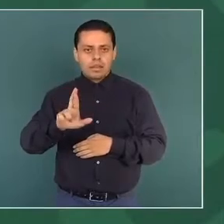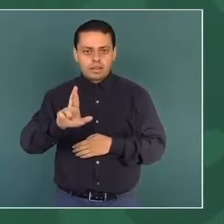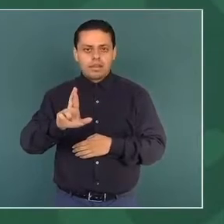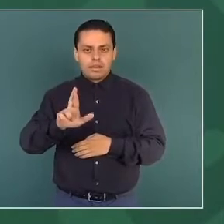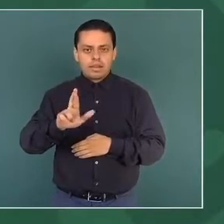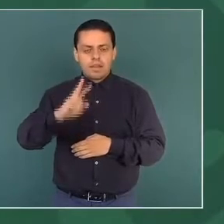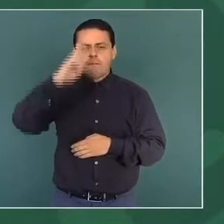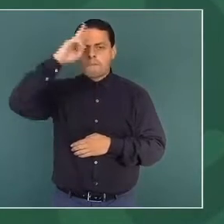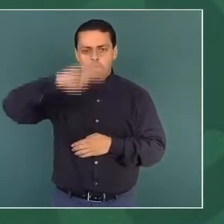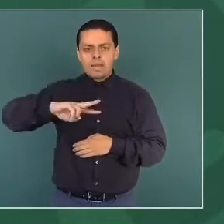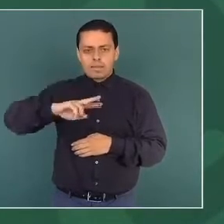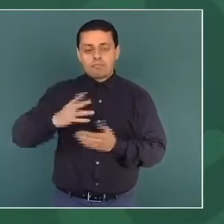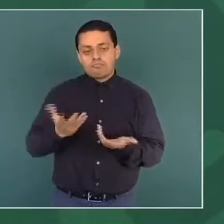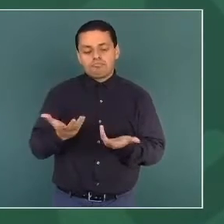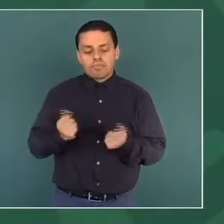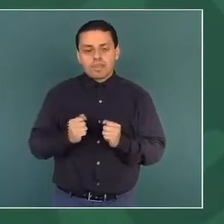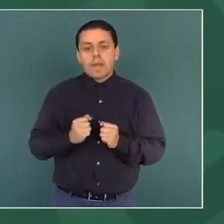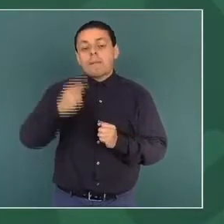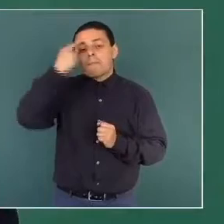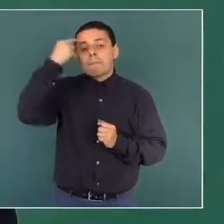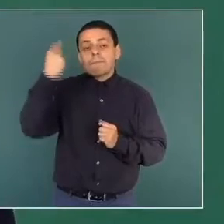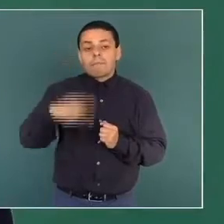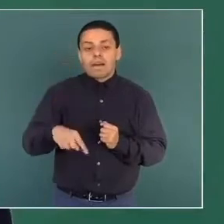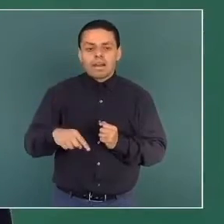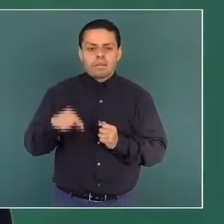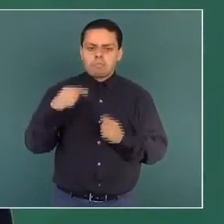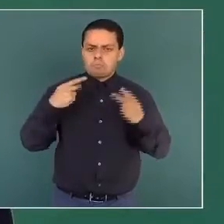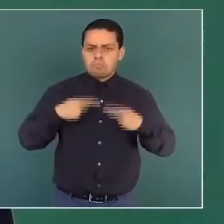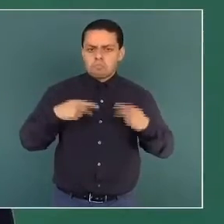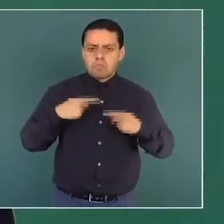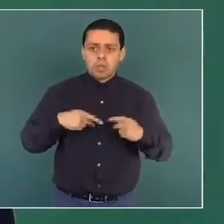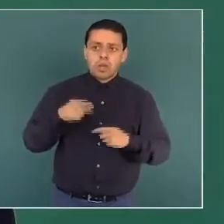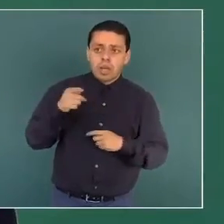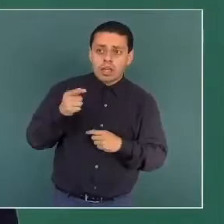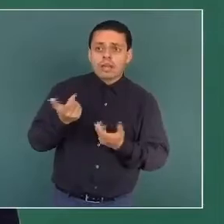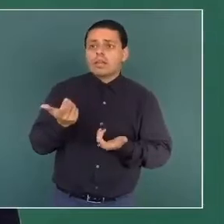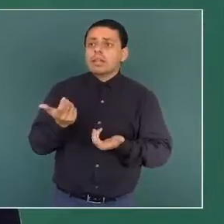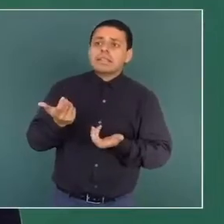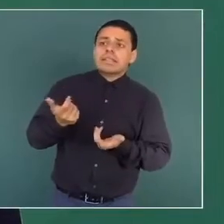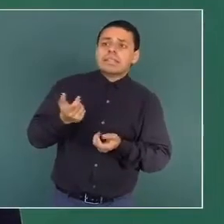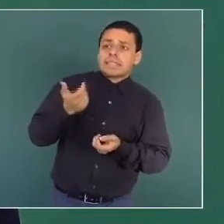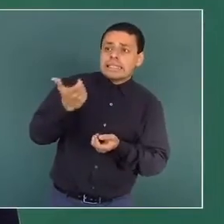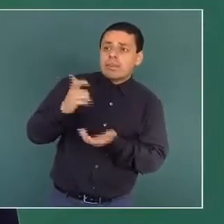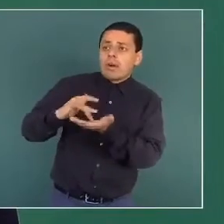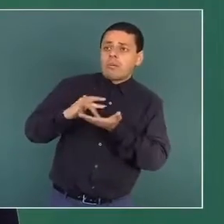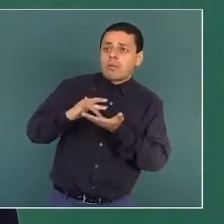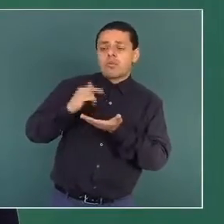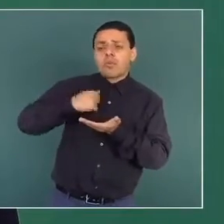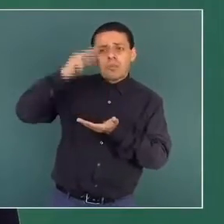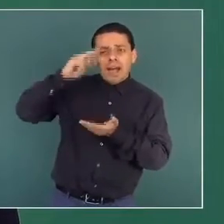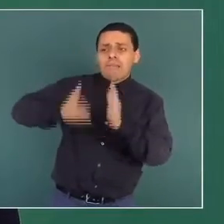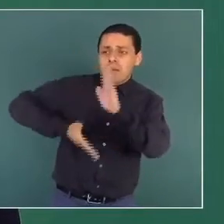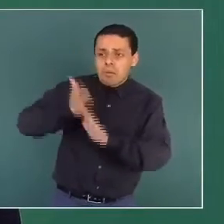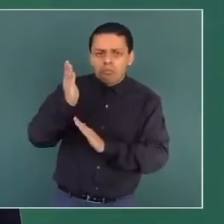cobre sus apoyos y no tenga que viajar